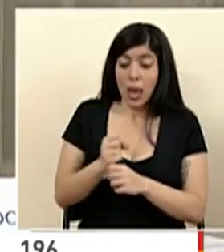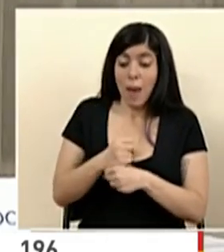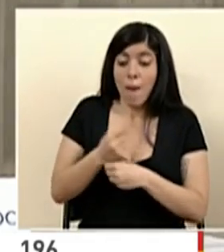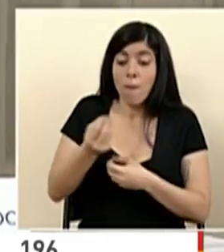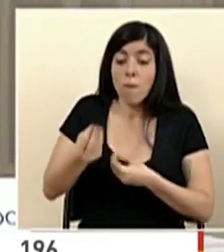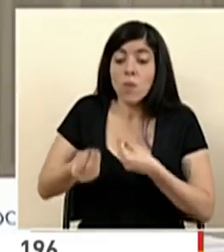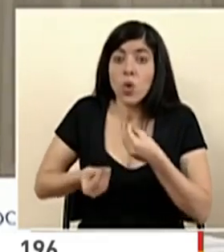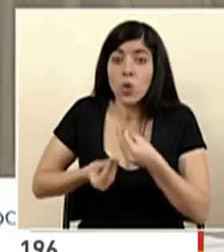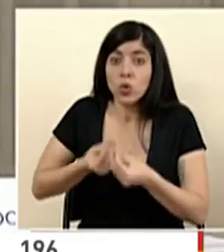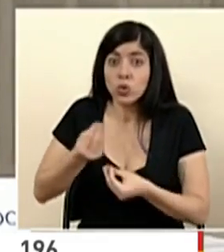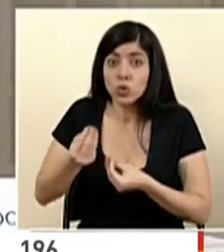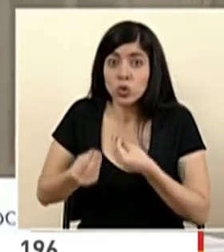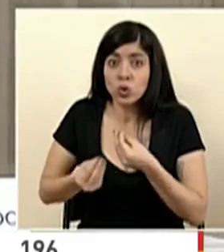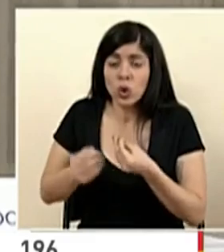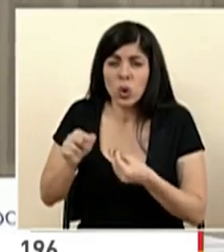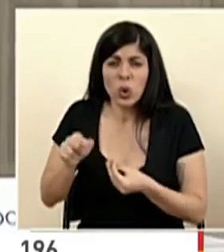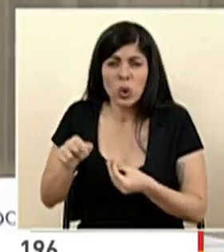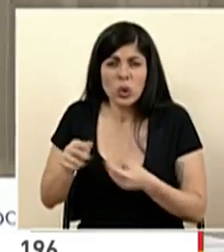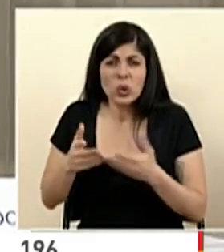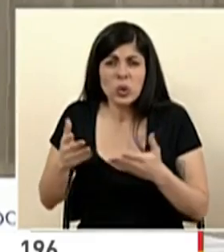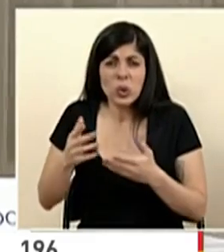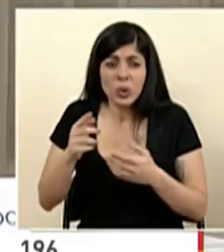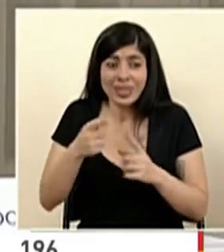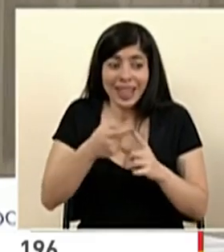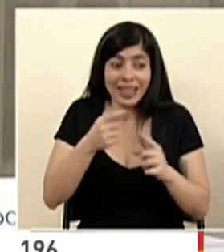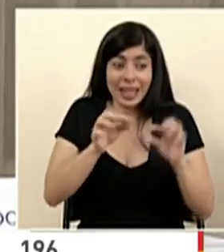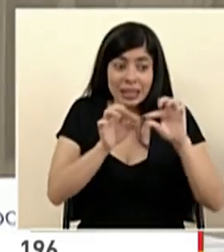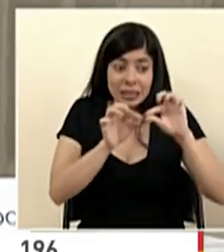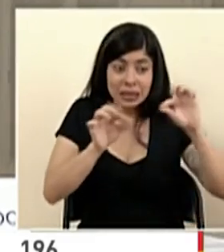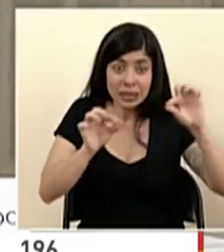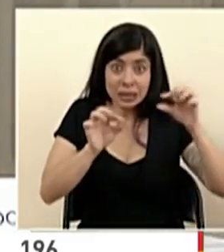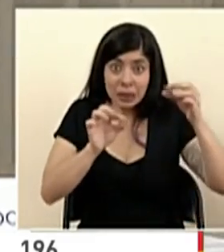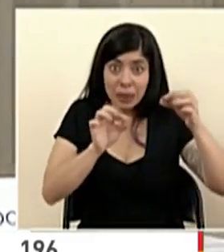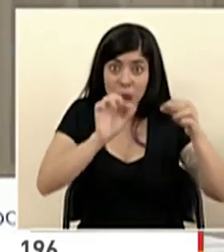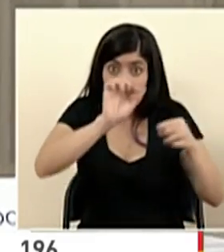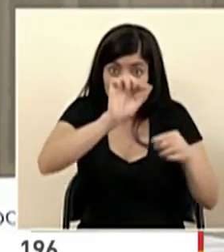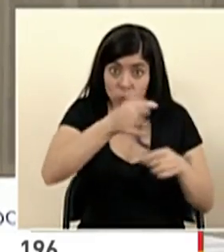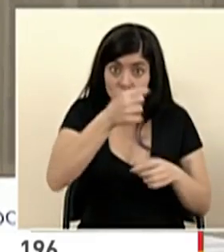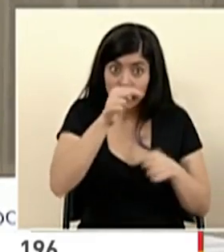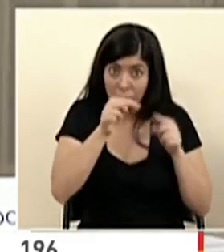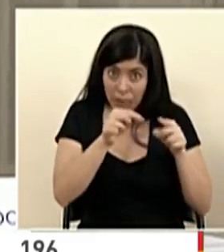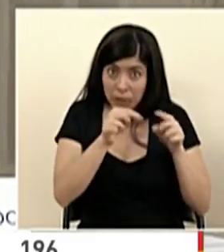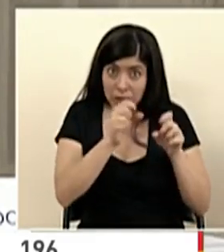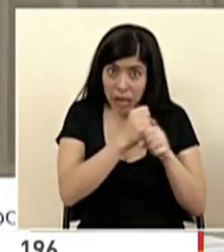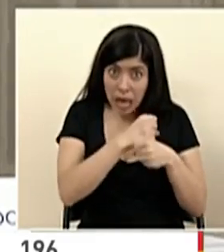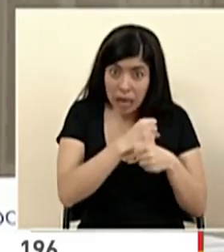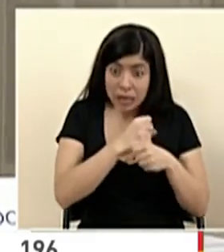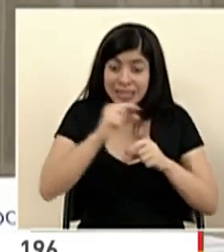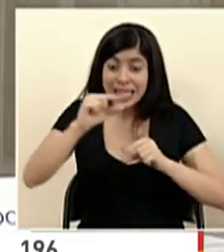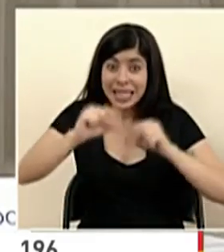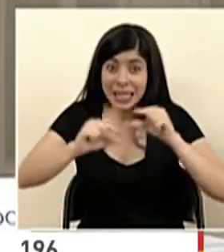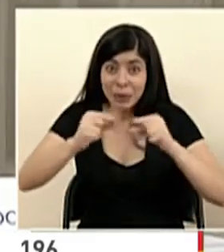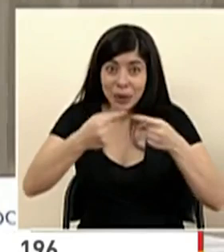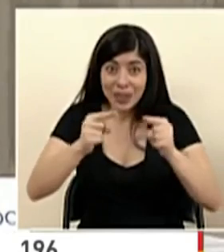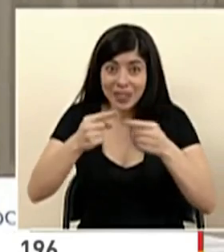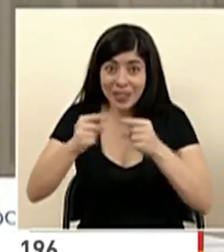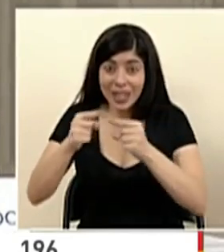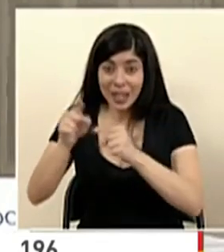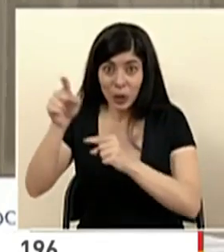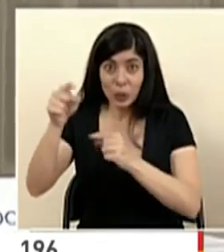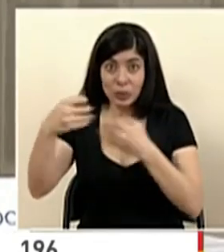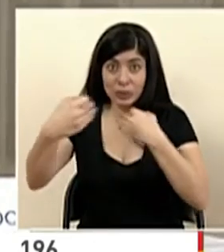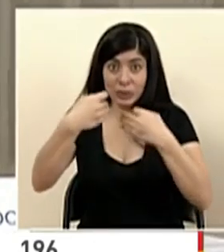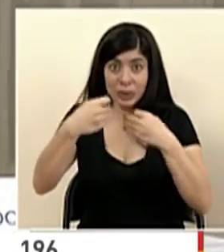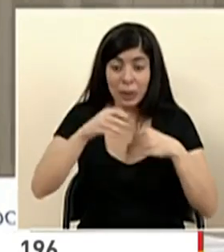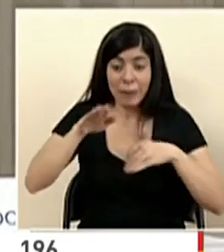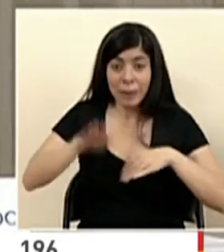tiene que ver desde este hisopo que toma la muestra, los diferentes químicos que usted nos mostró de